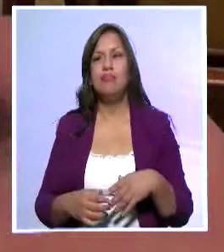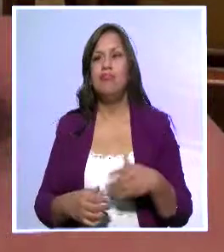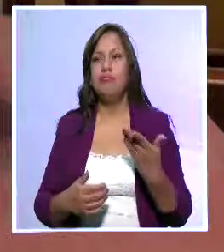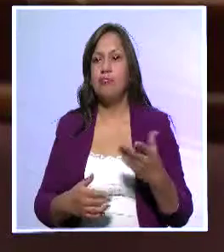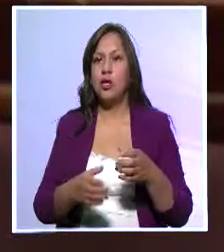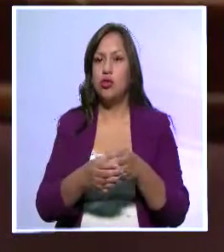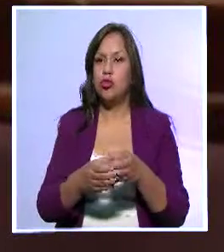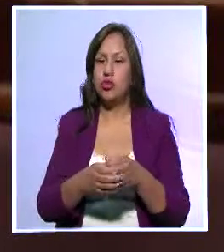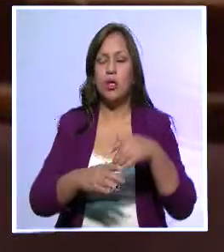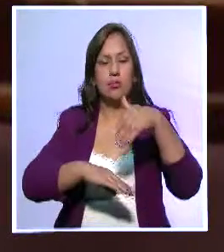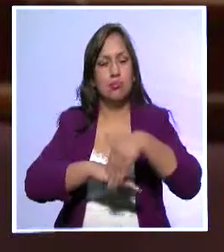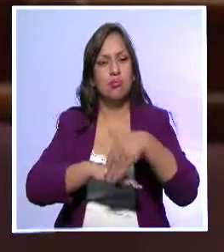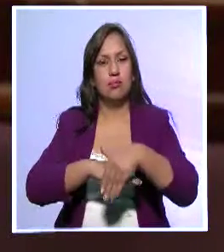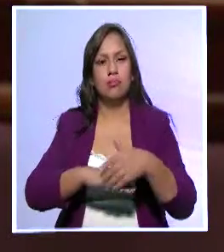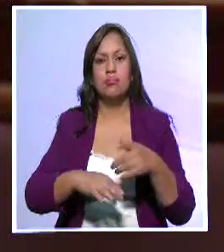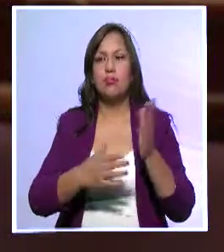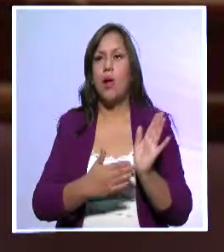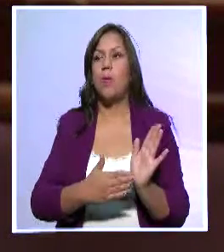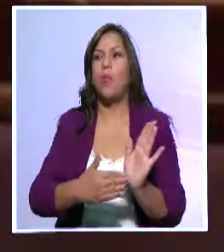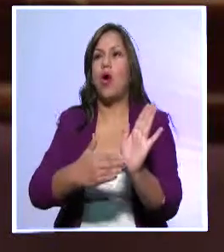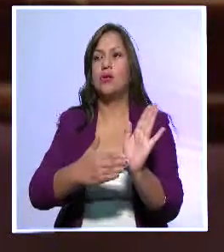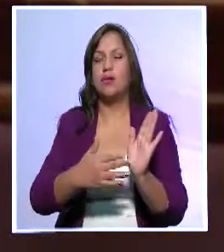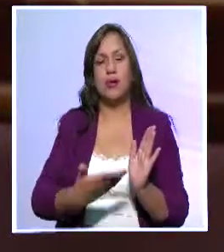la sociedad de archiveros y ante la sociedad ecuatoriana.